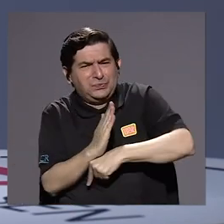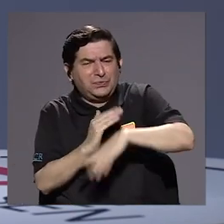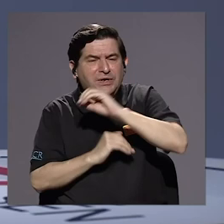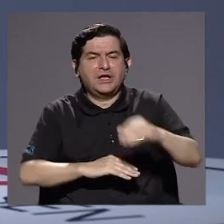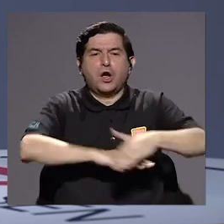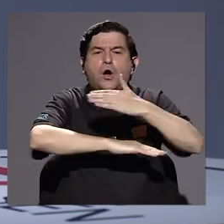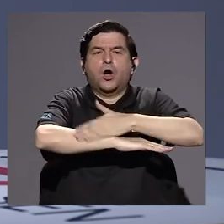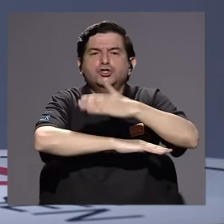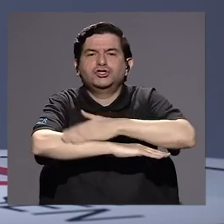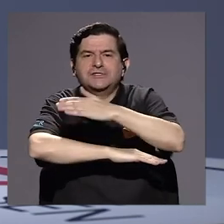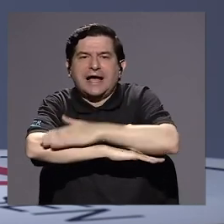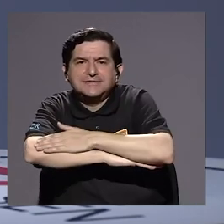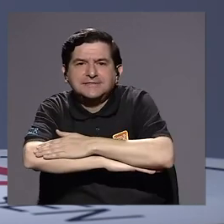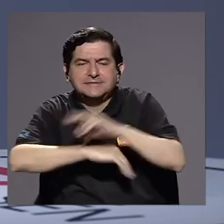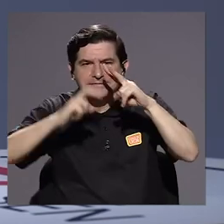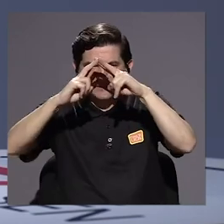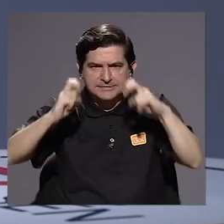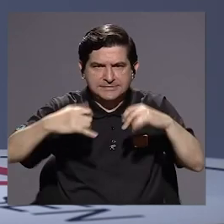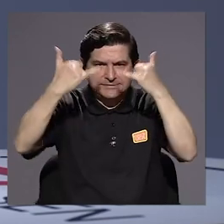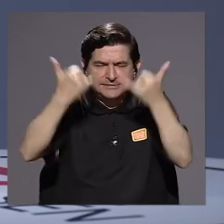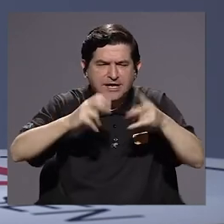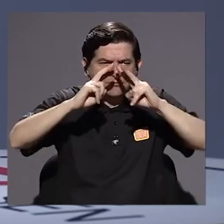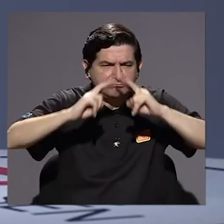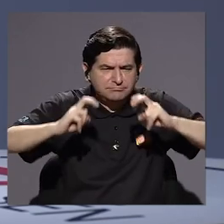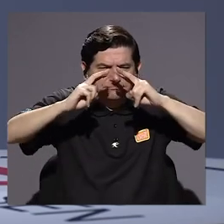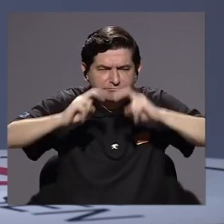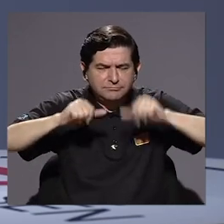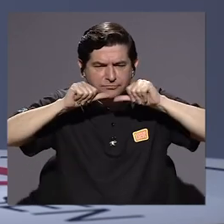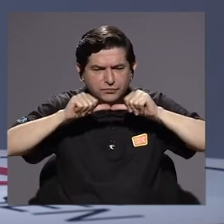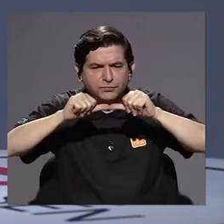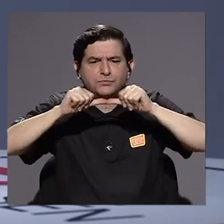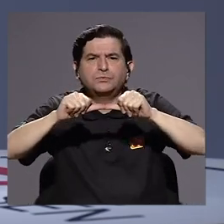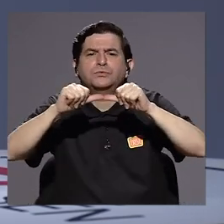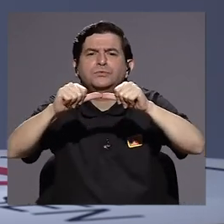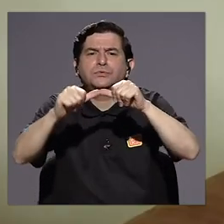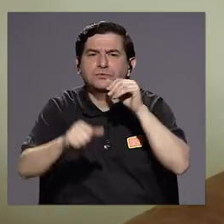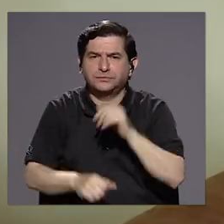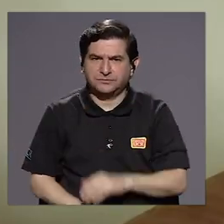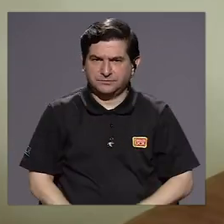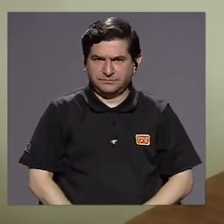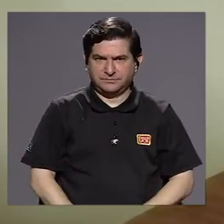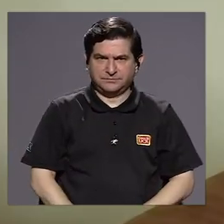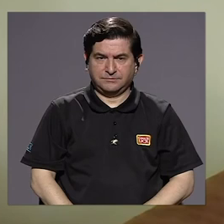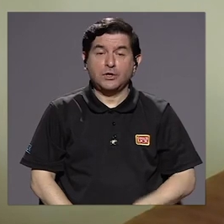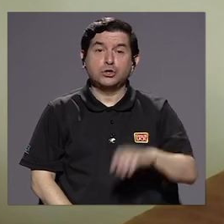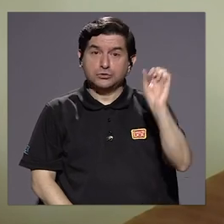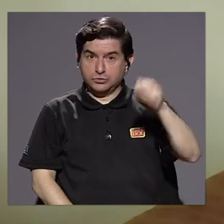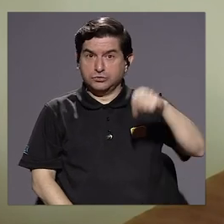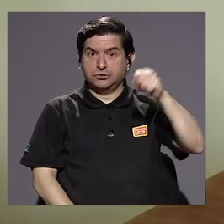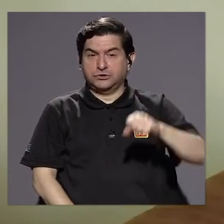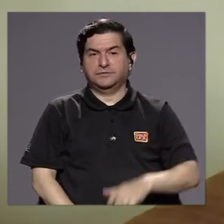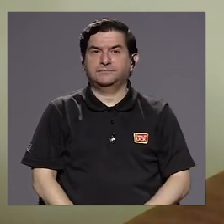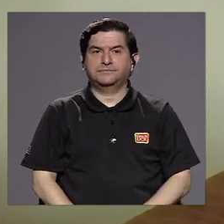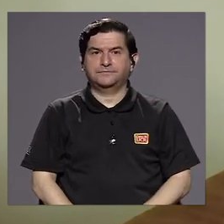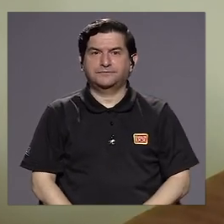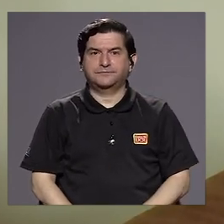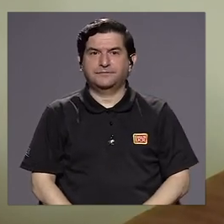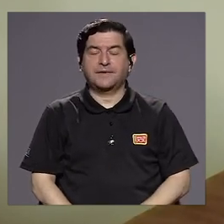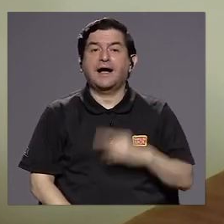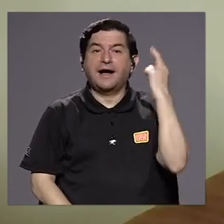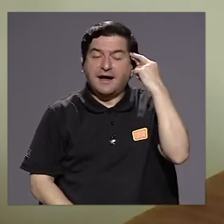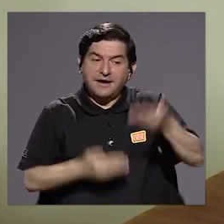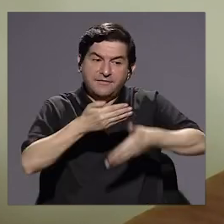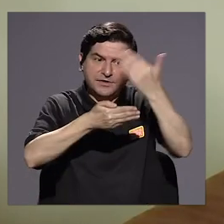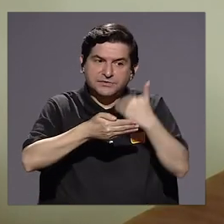las costas. ¿Lo han analizado y lo han estado revisando ustedes sistemáticamente, doña Giselle? así es. Por eso